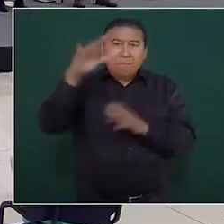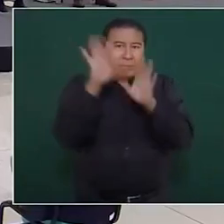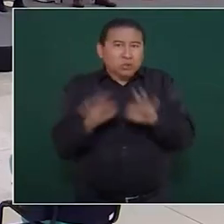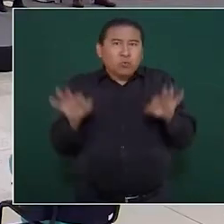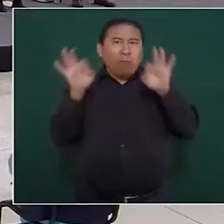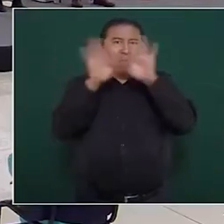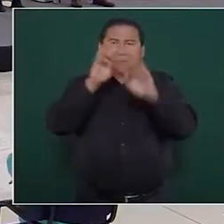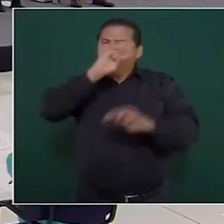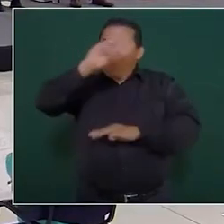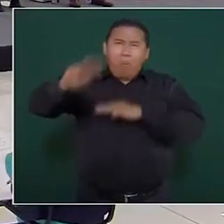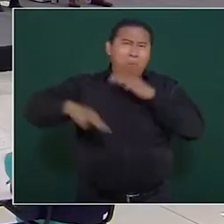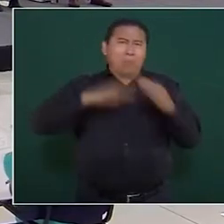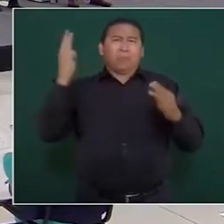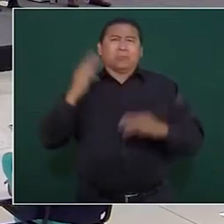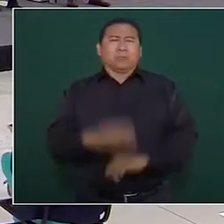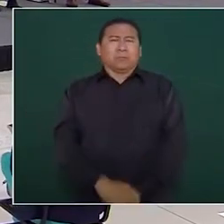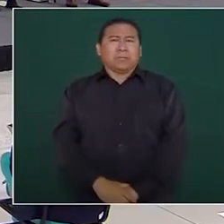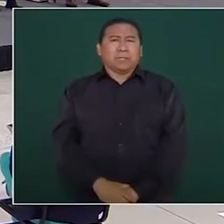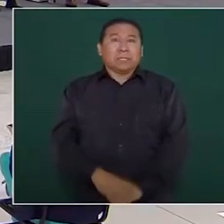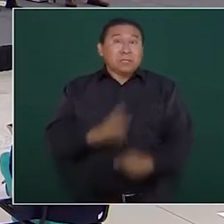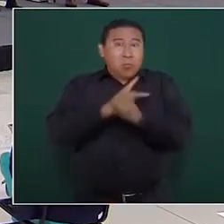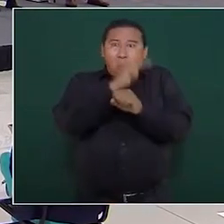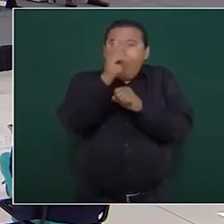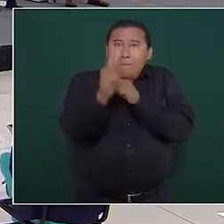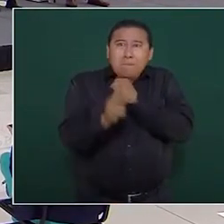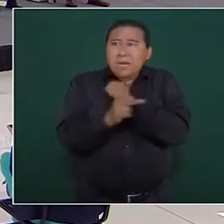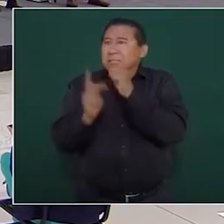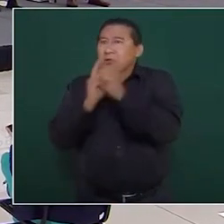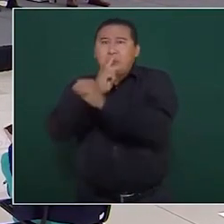en ningún país